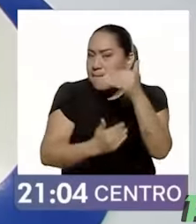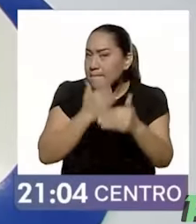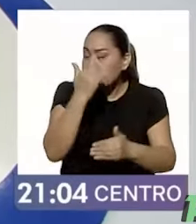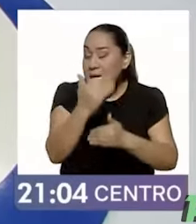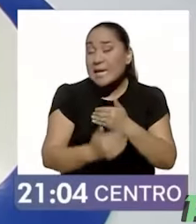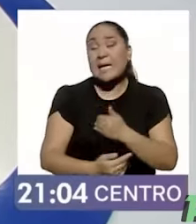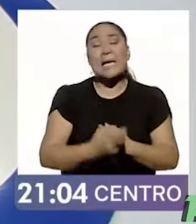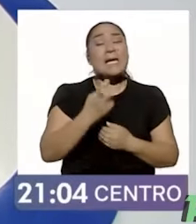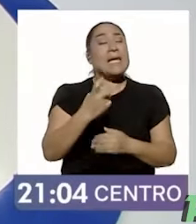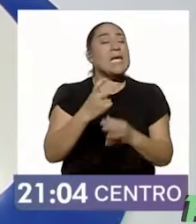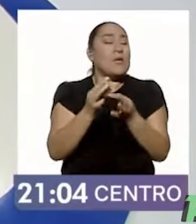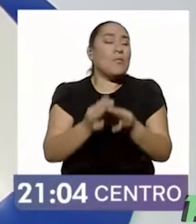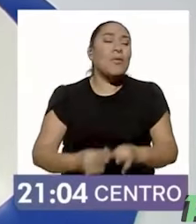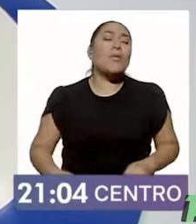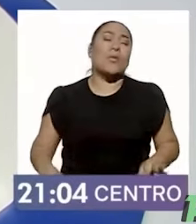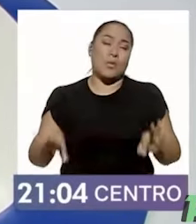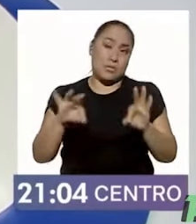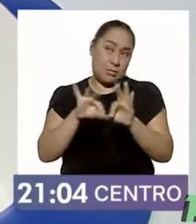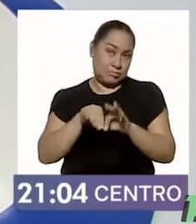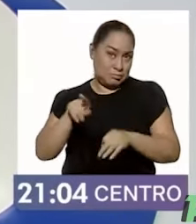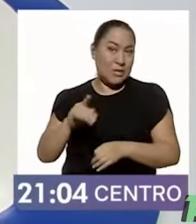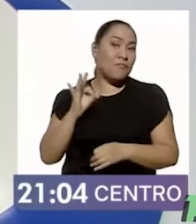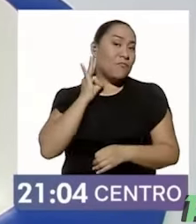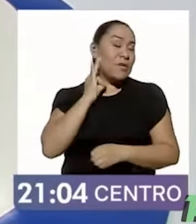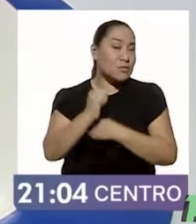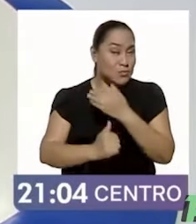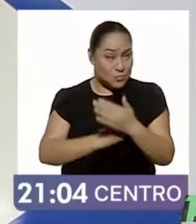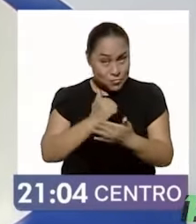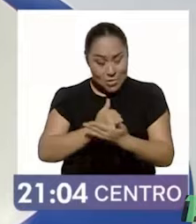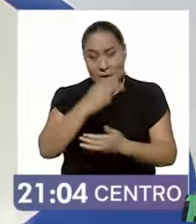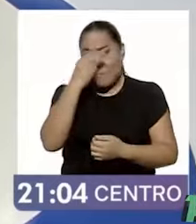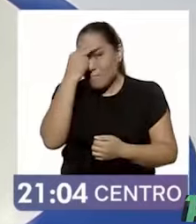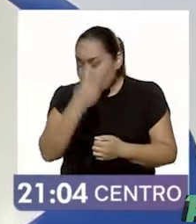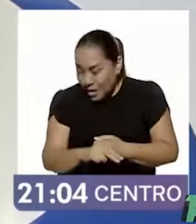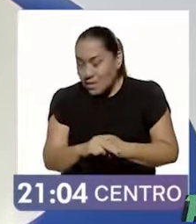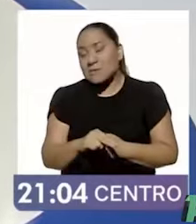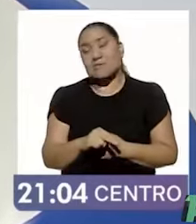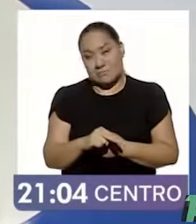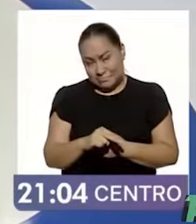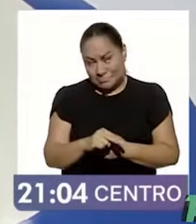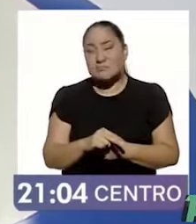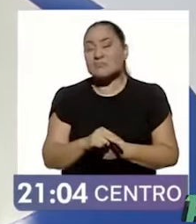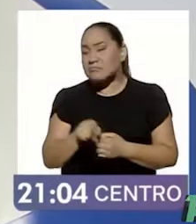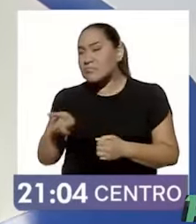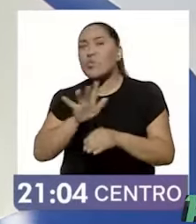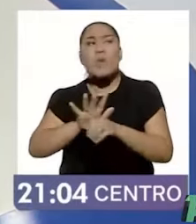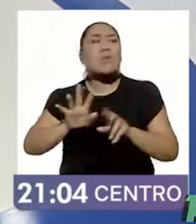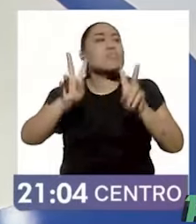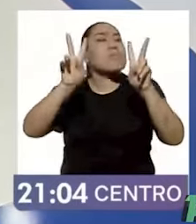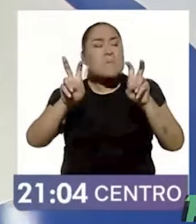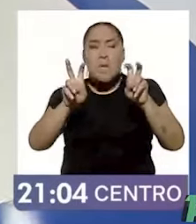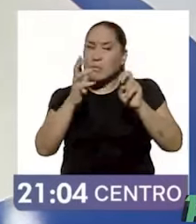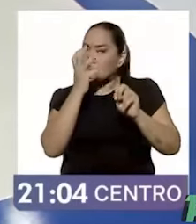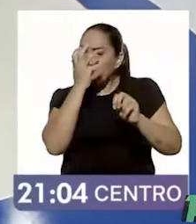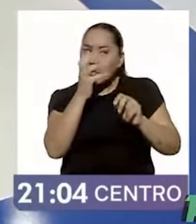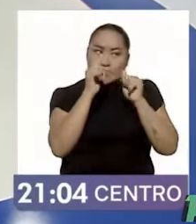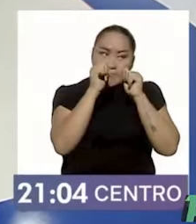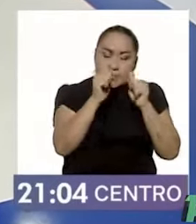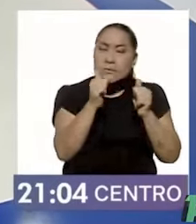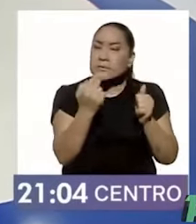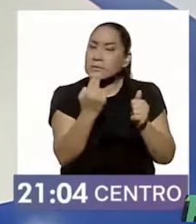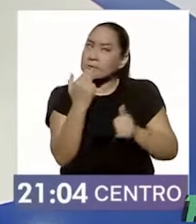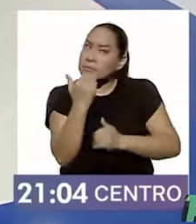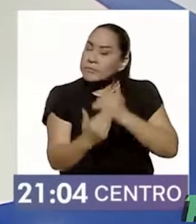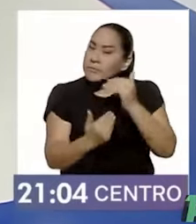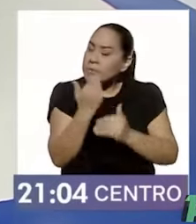de esta fiscalía de la Ciudad de México. De Ernestía Godoy. Justo, entrándole a los temas en serio y tratando de ir avanzando.